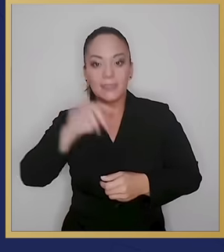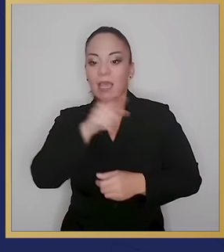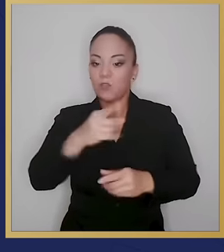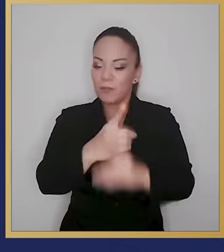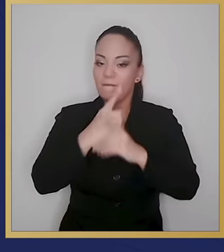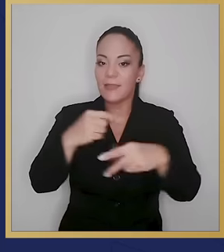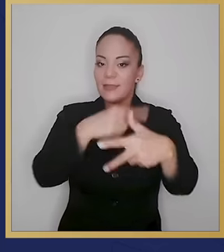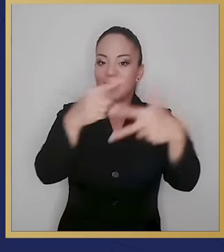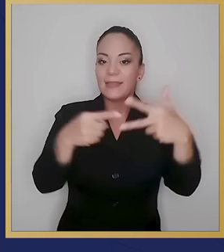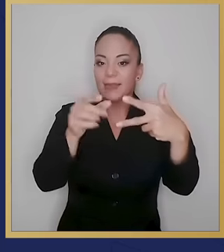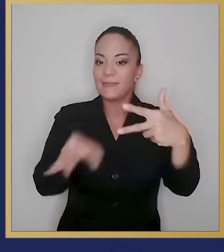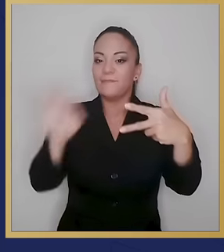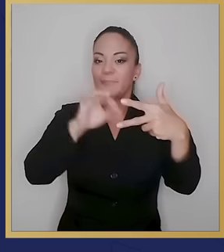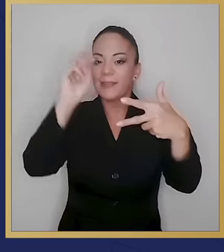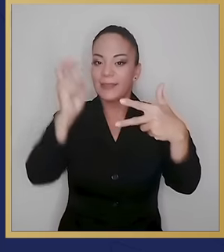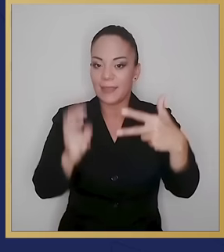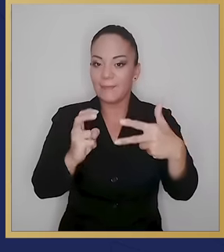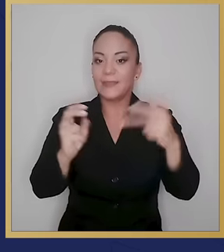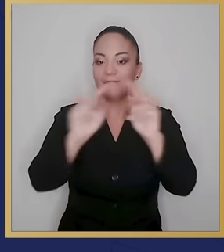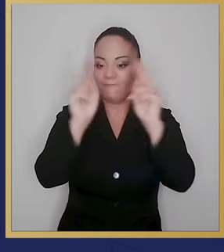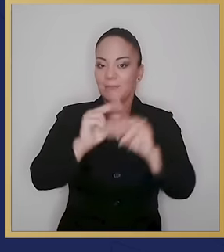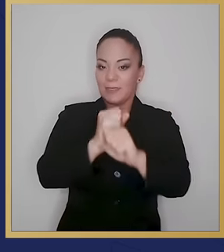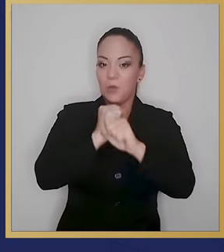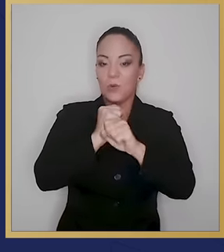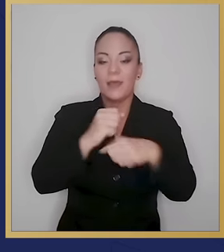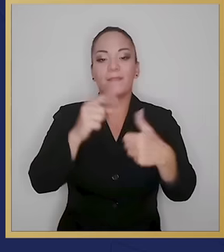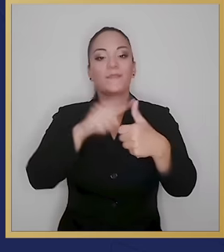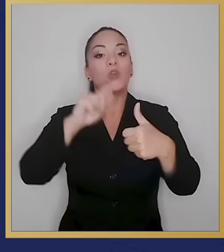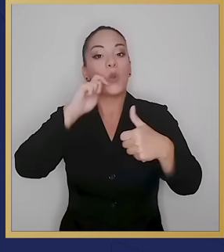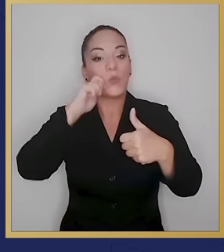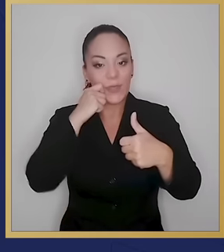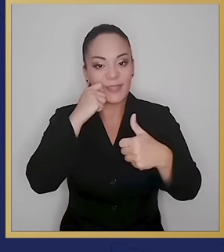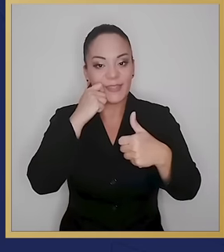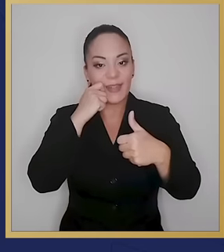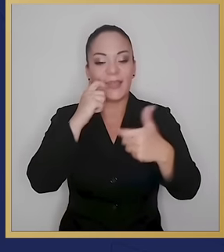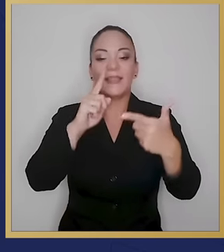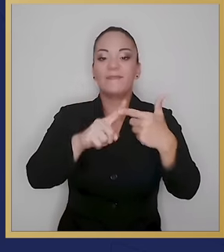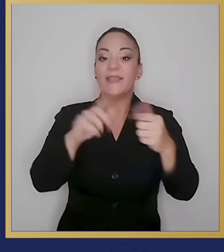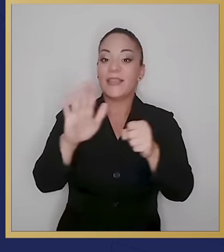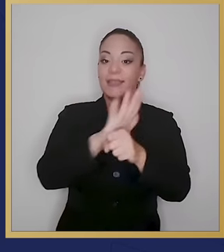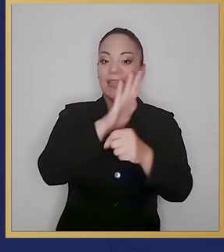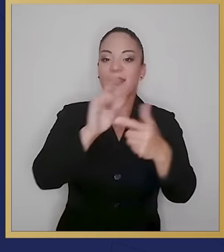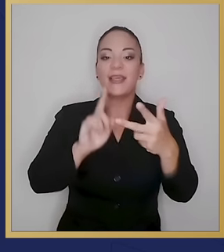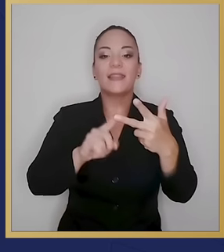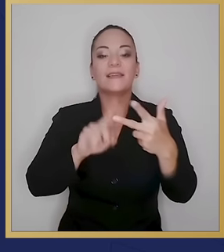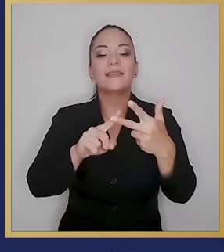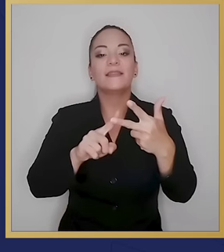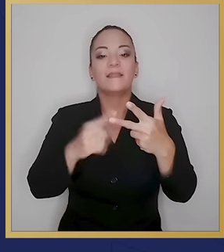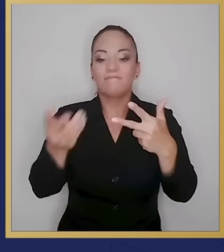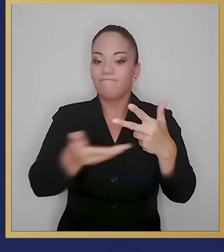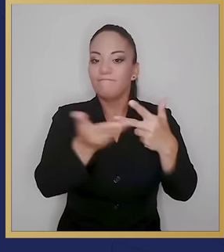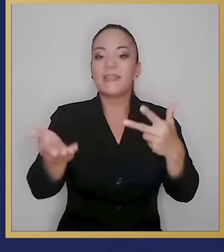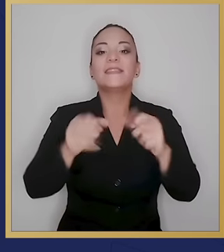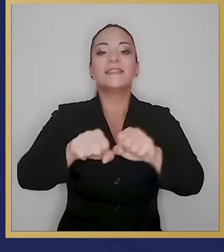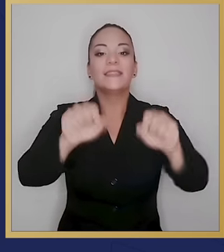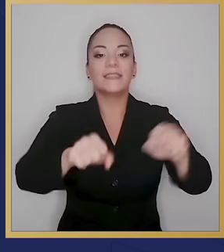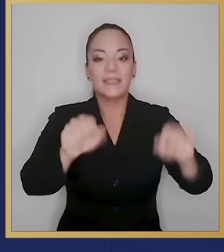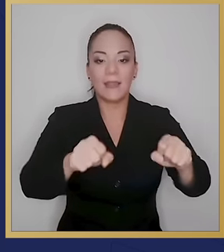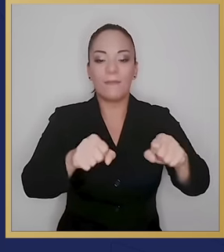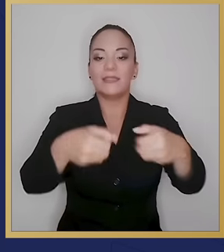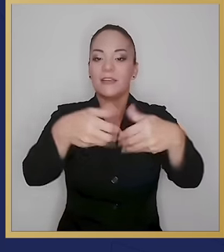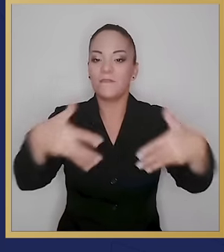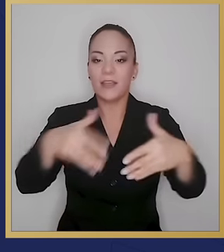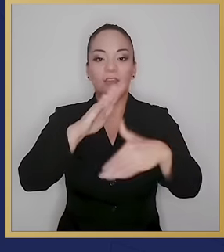firmemente los tres pilares fundamentales de la ciberseguridad, confidencialidad, integridad y disponibilidad de los